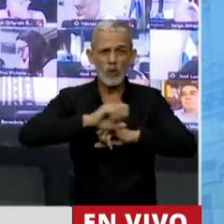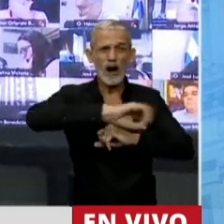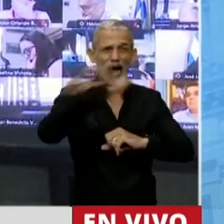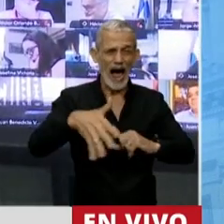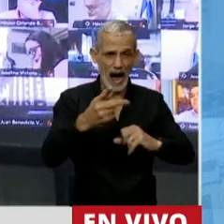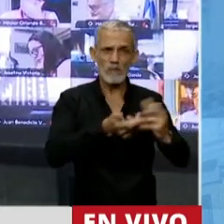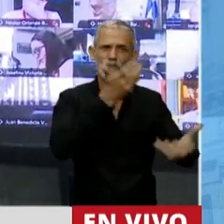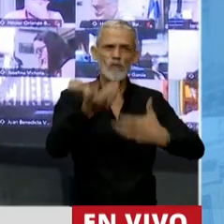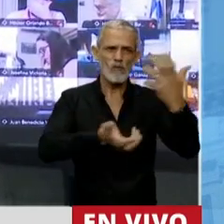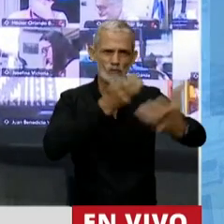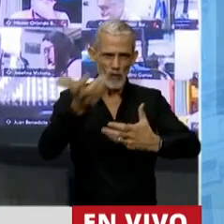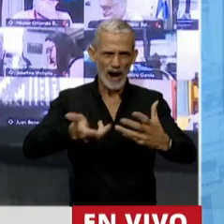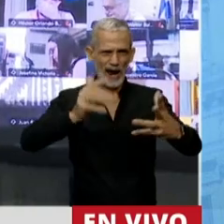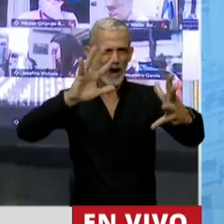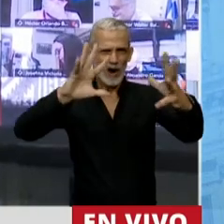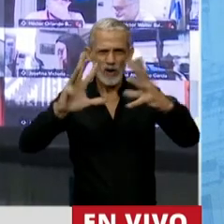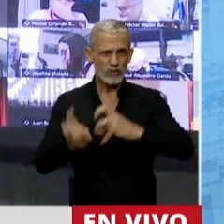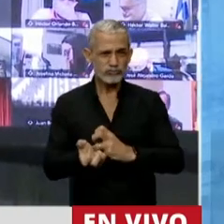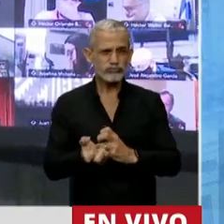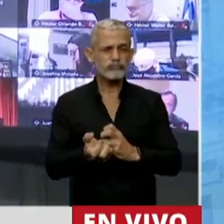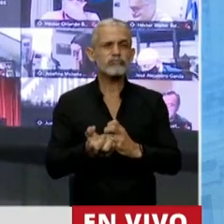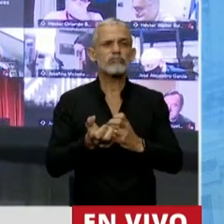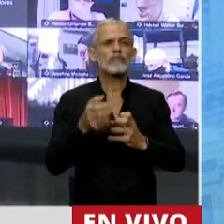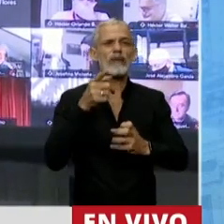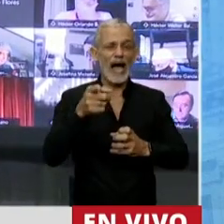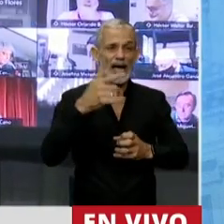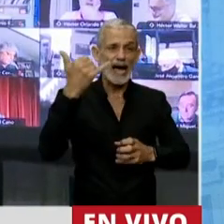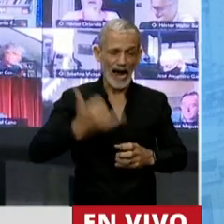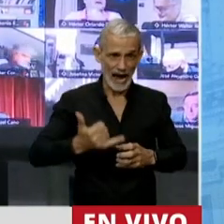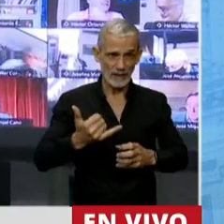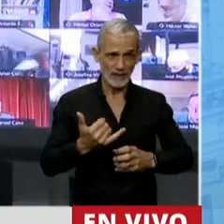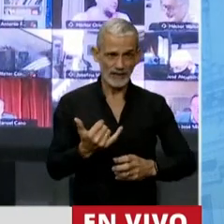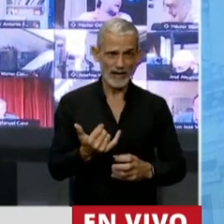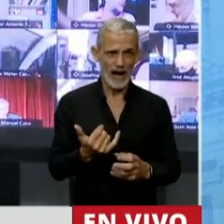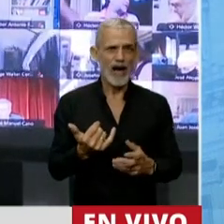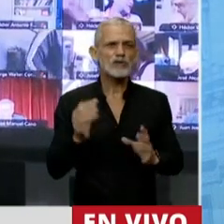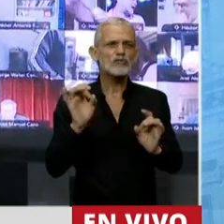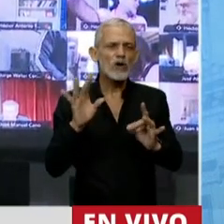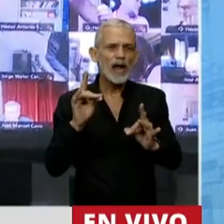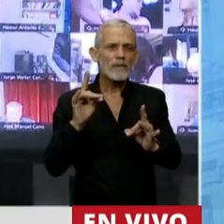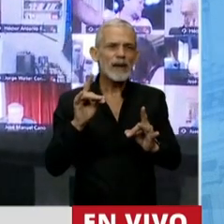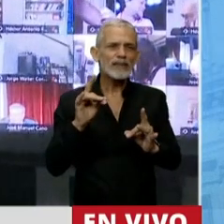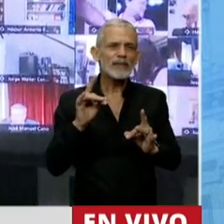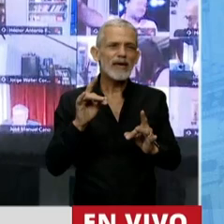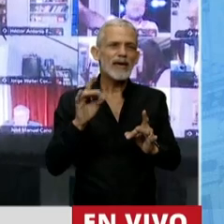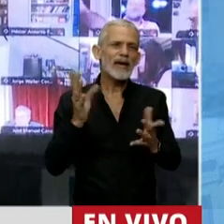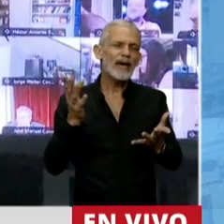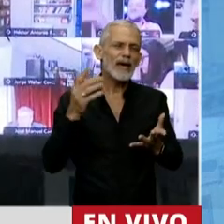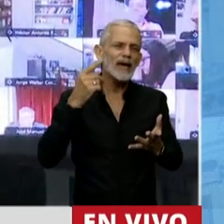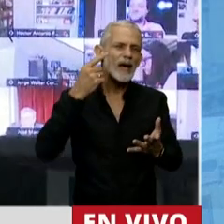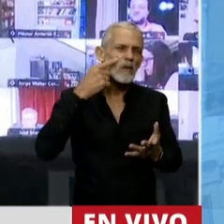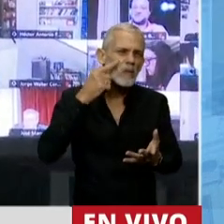que se prendía fuego, existe solamente la intencionalidad